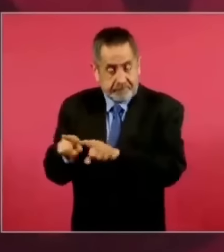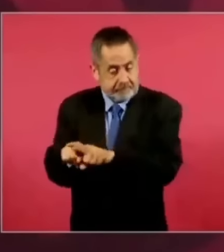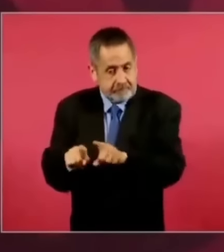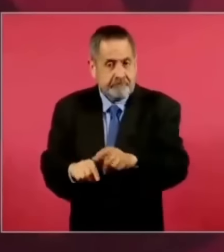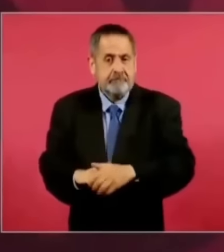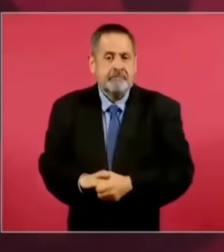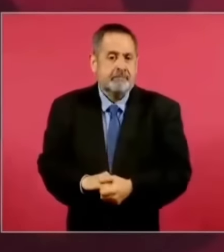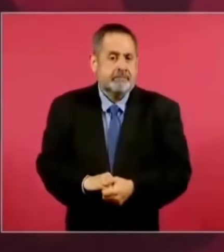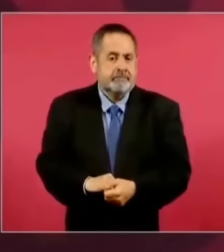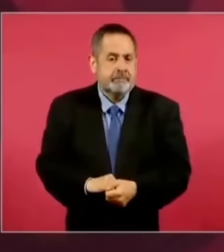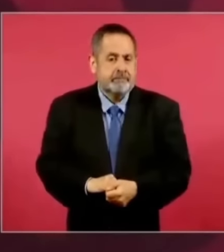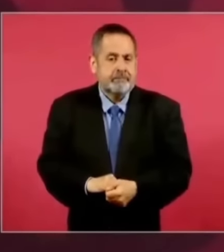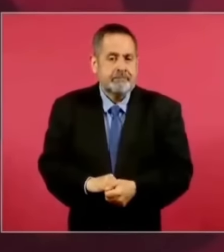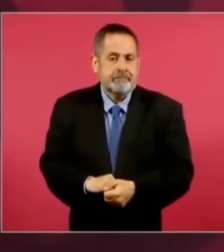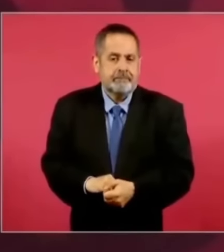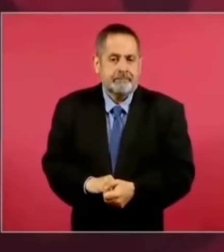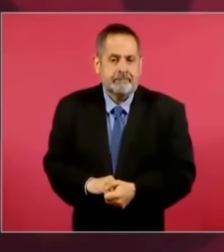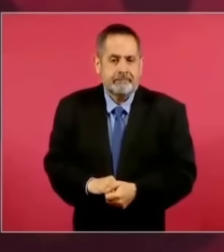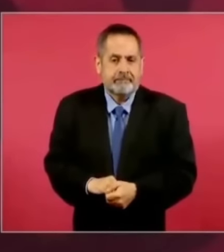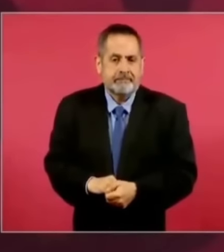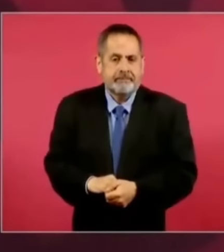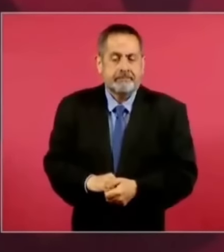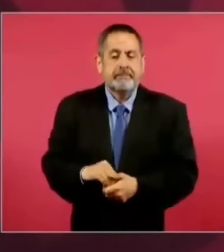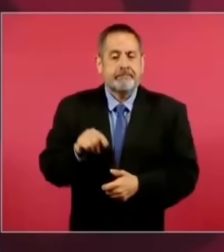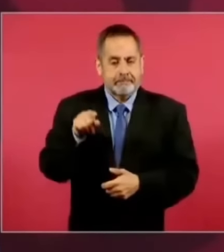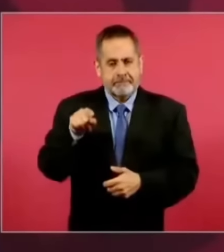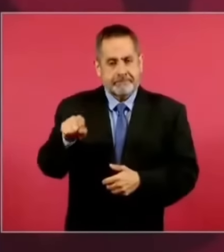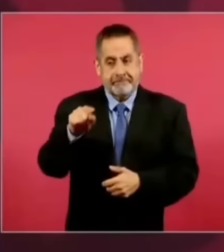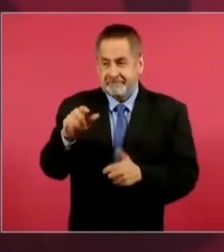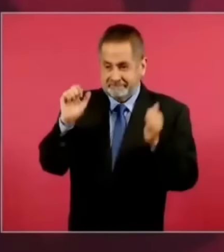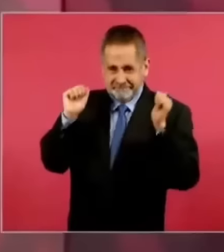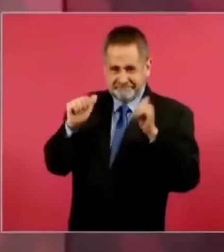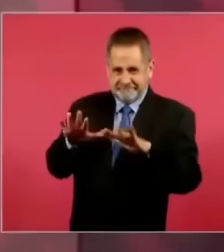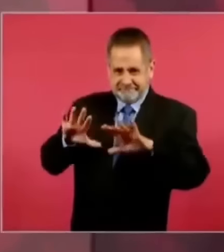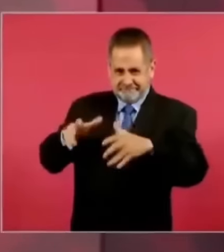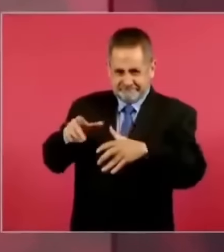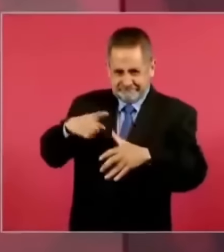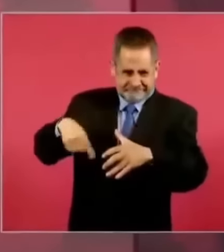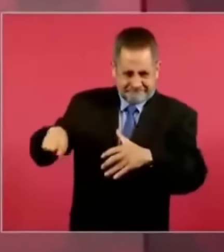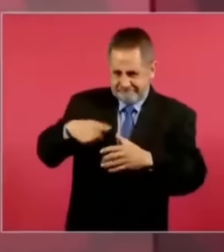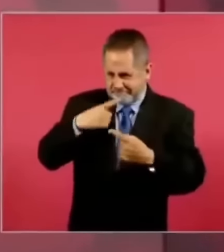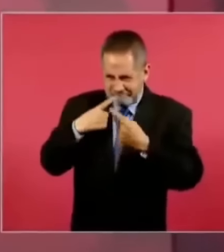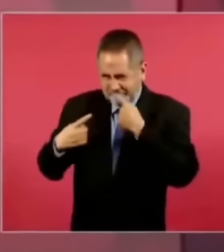Entonces, en esa convención se